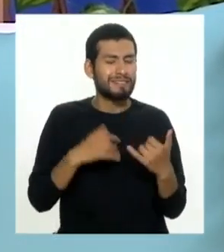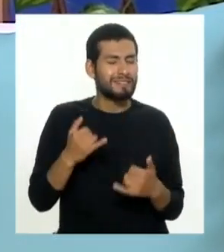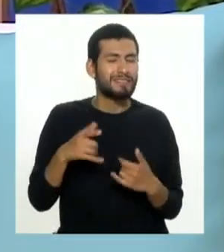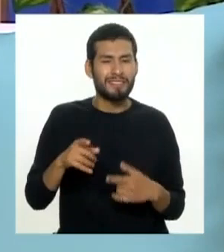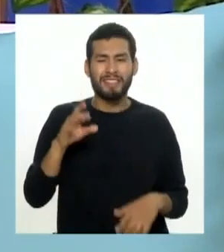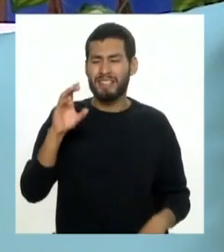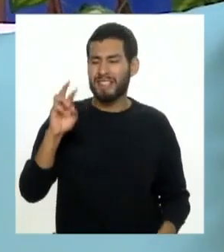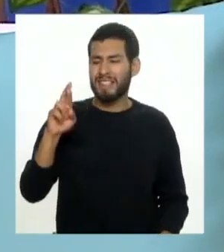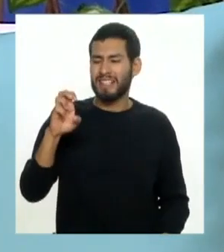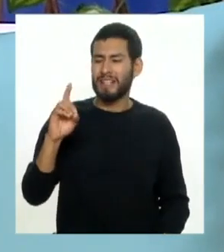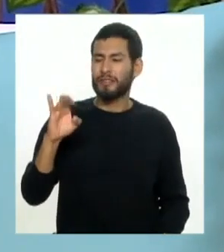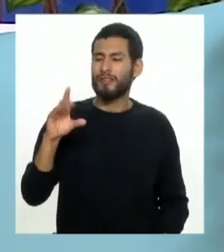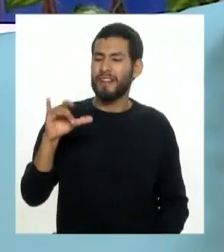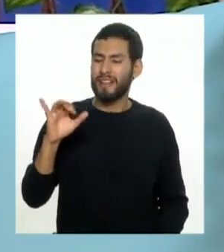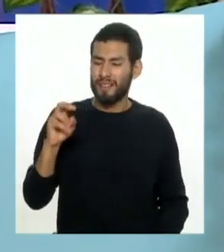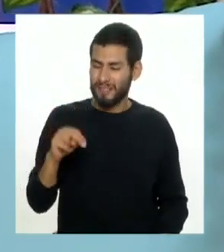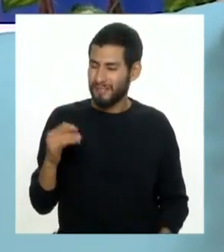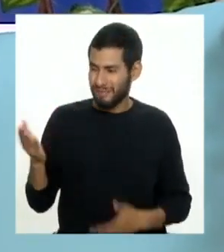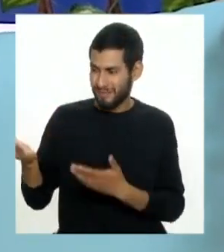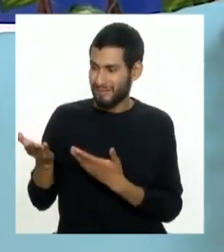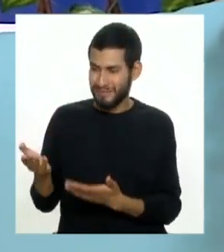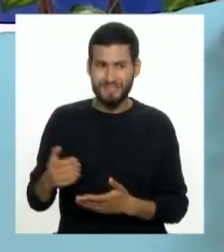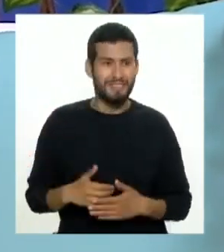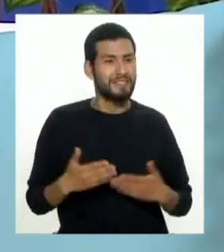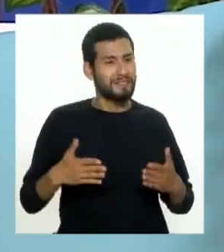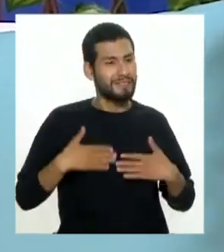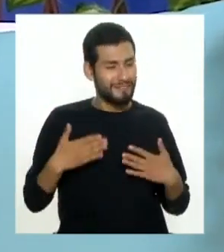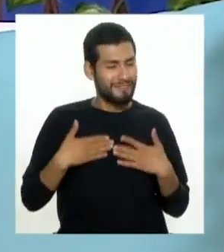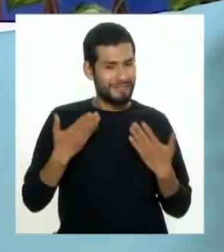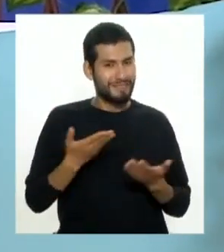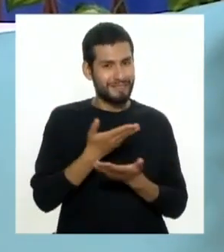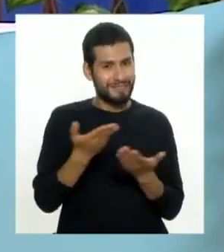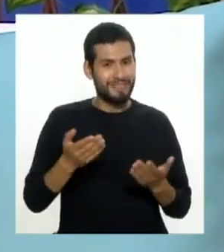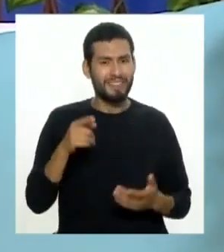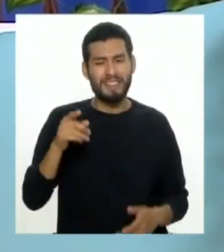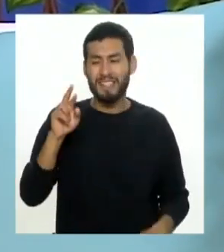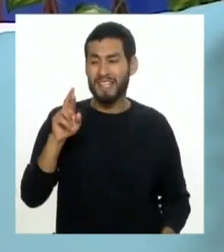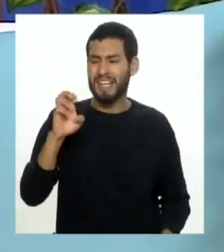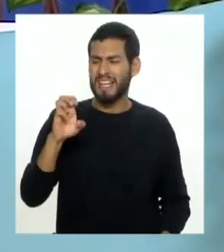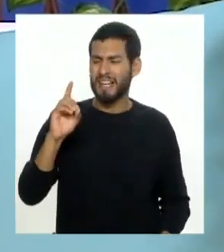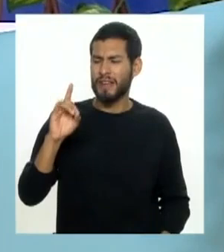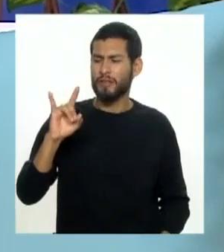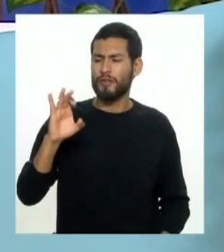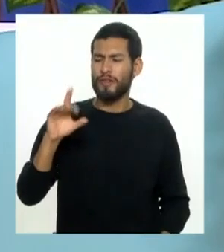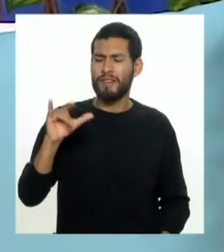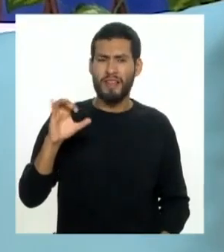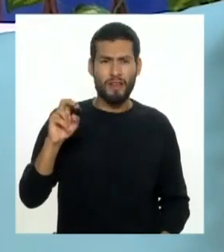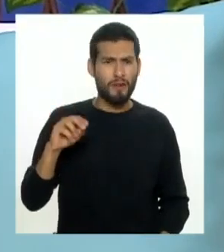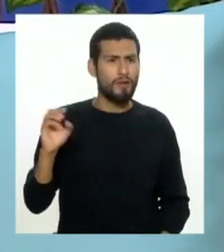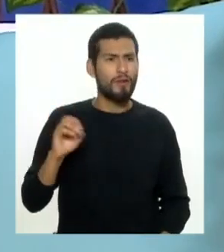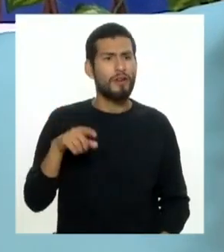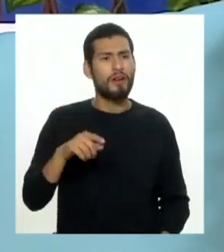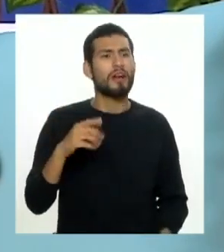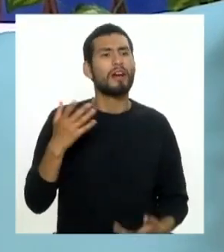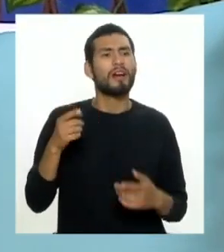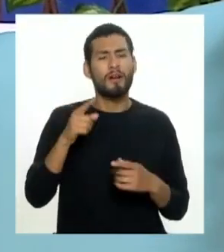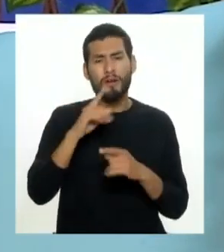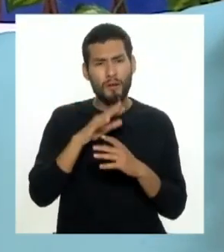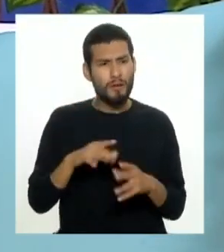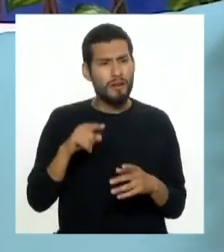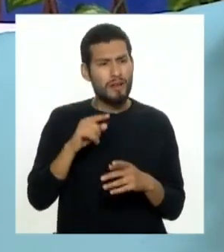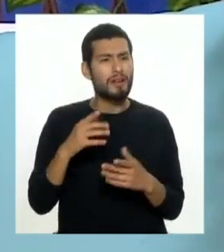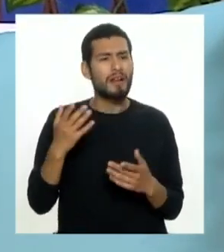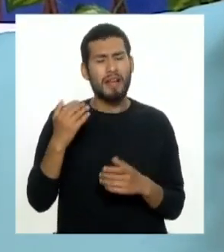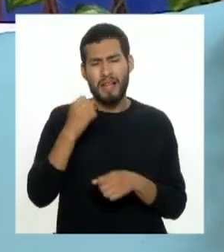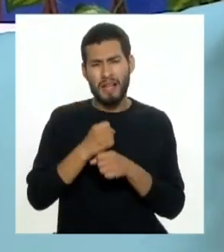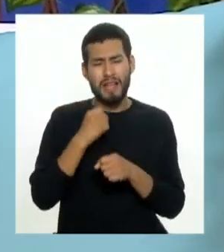la reduflación Crisólogo bienvenido un placer tenerte gusto estar nuevamente con ustedes la reduflación también conocida como inflación silenciosa es una práctica